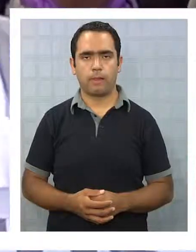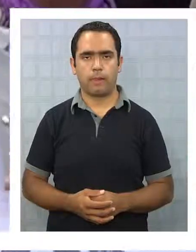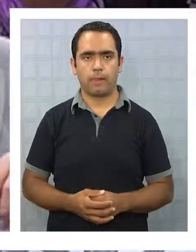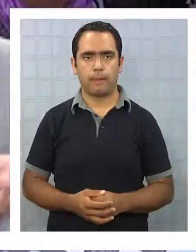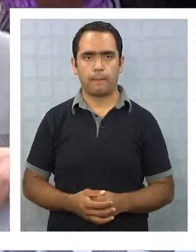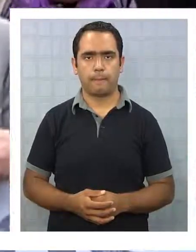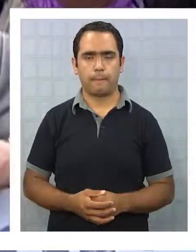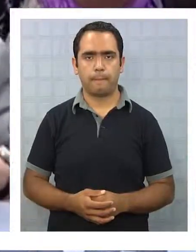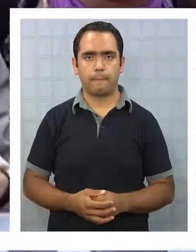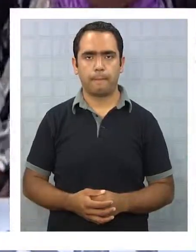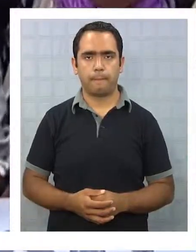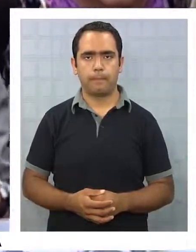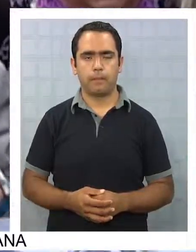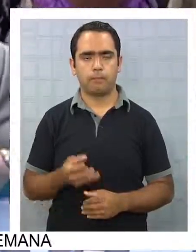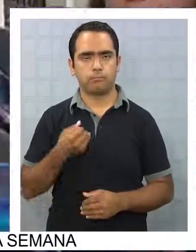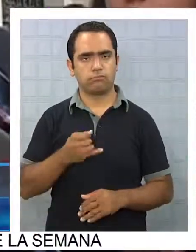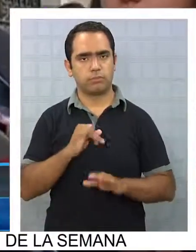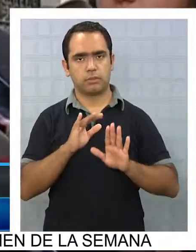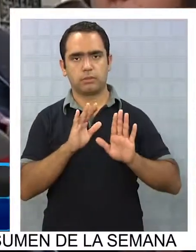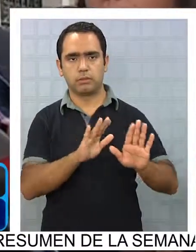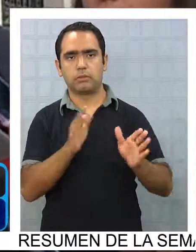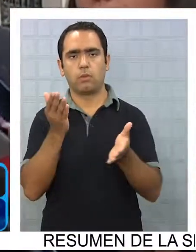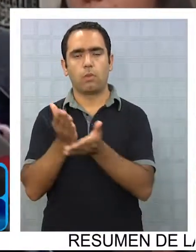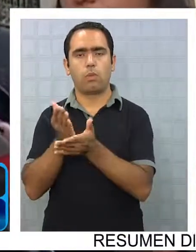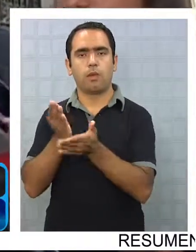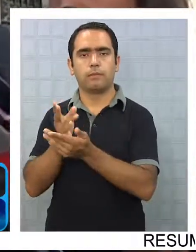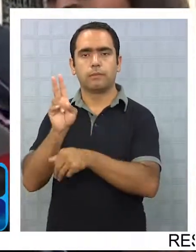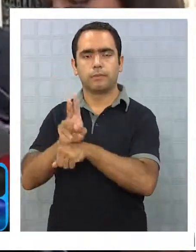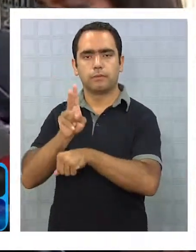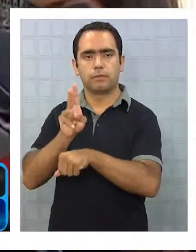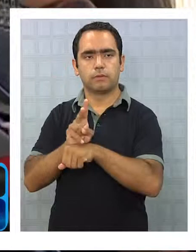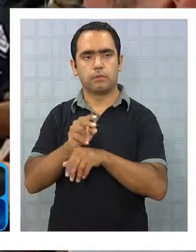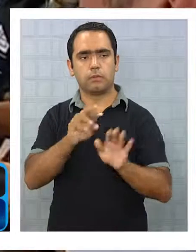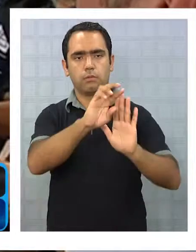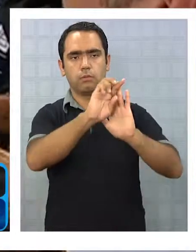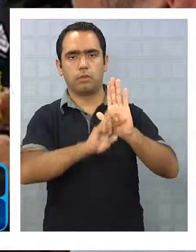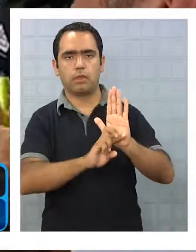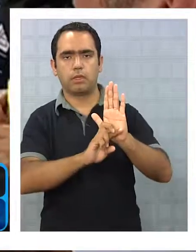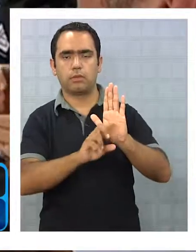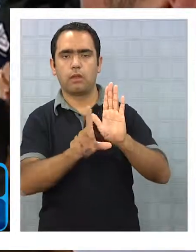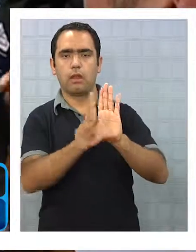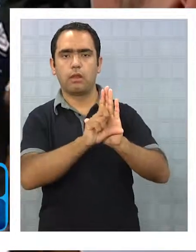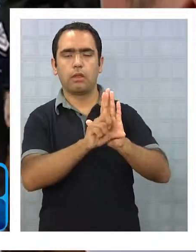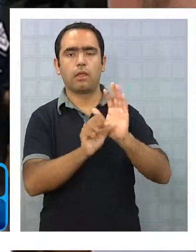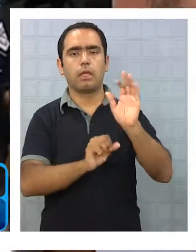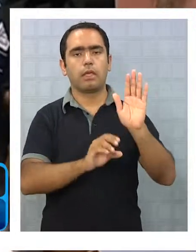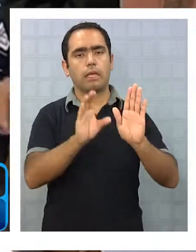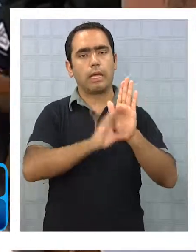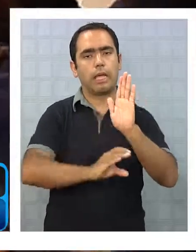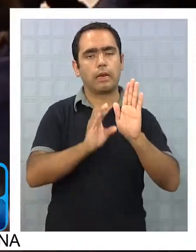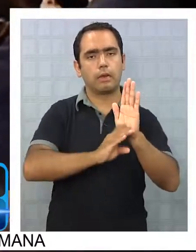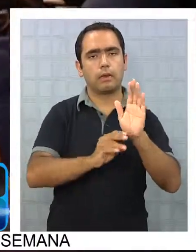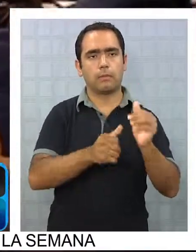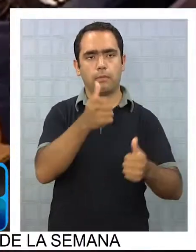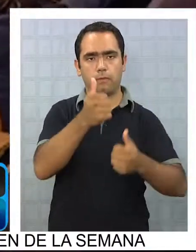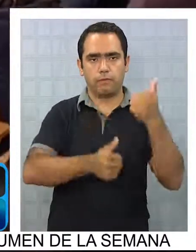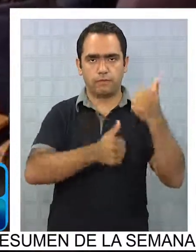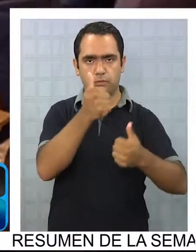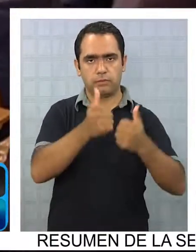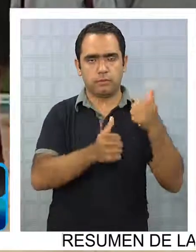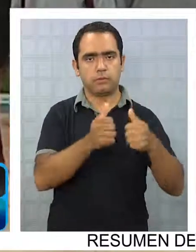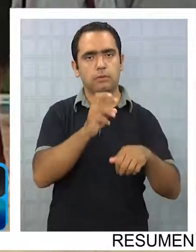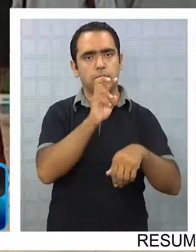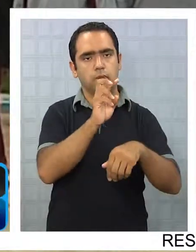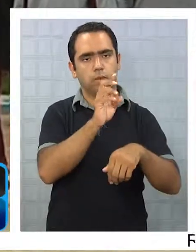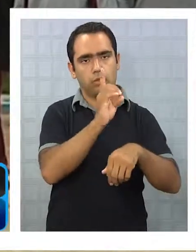El rechazo por parte del Colegio de Profesores al proyecto de ley sobre la carrera profesional docente paralizará este